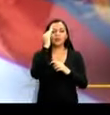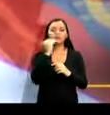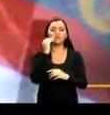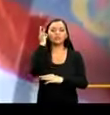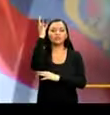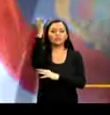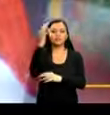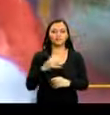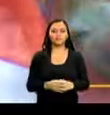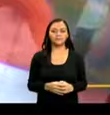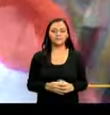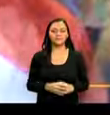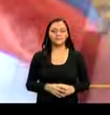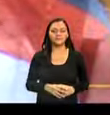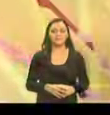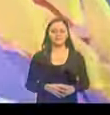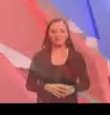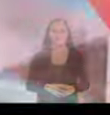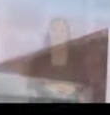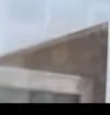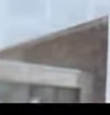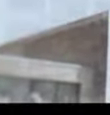diálogo fundamental para el futuro del país.